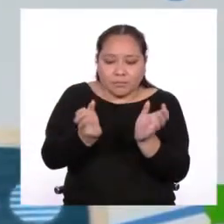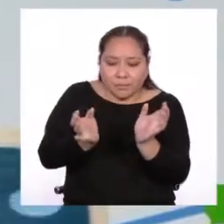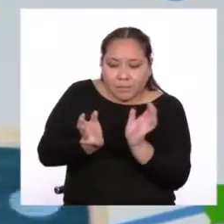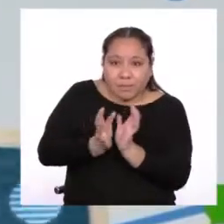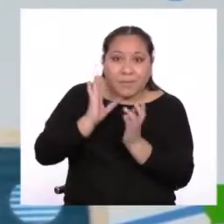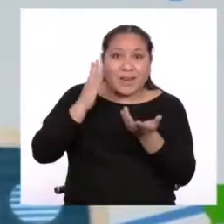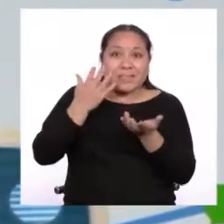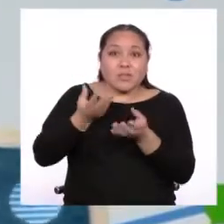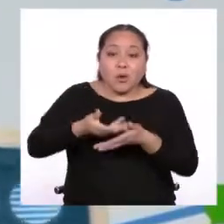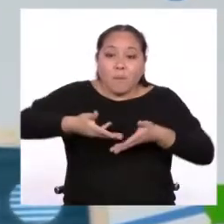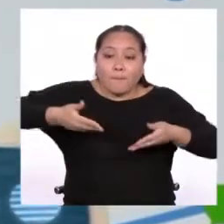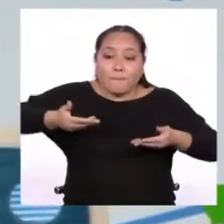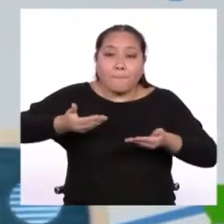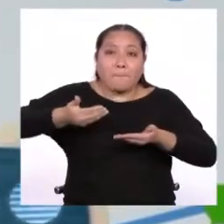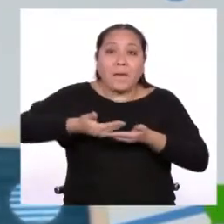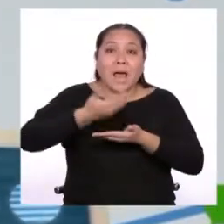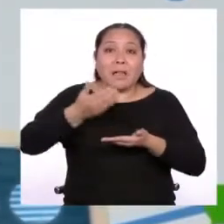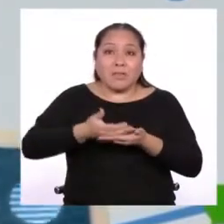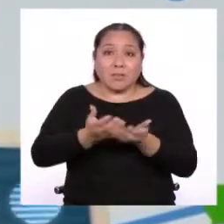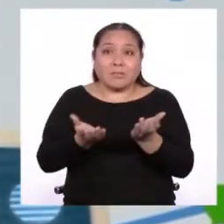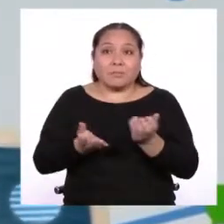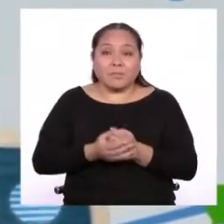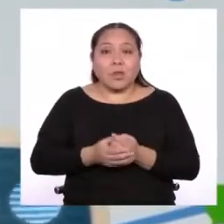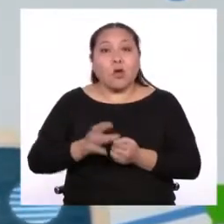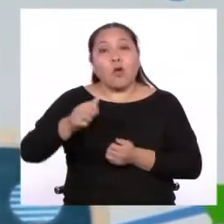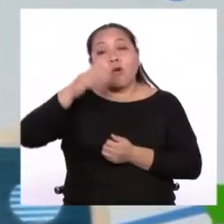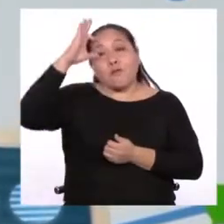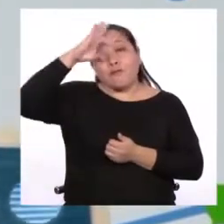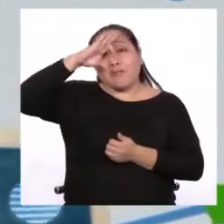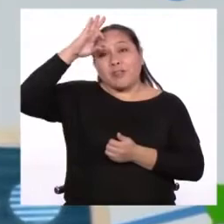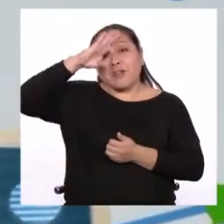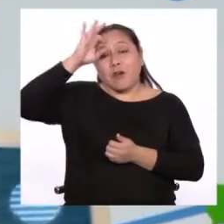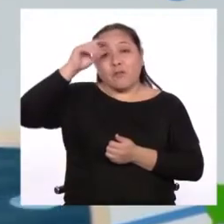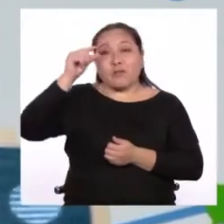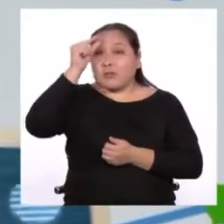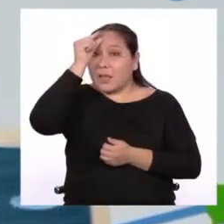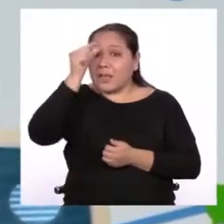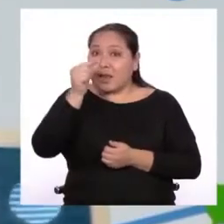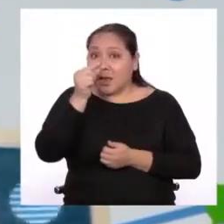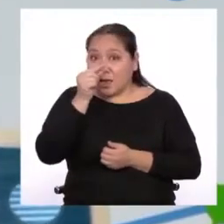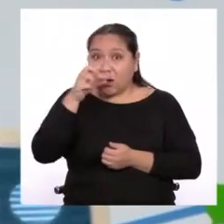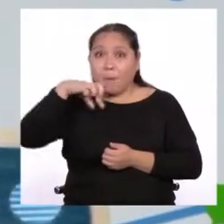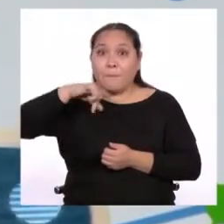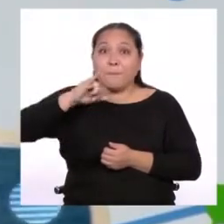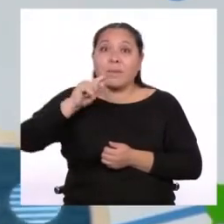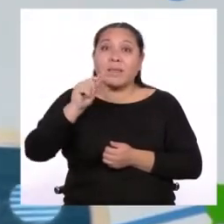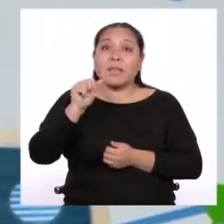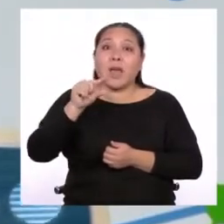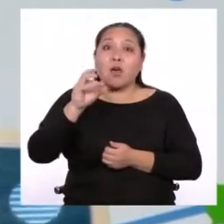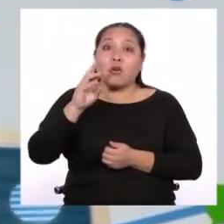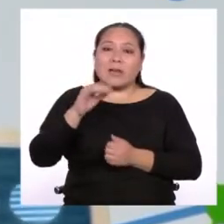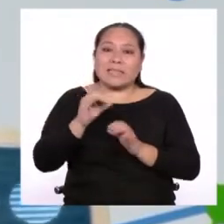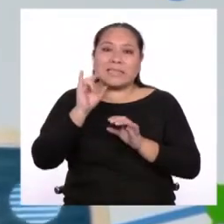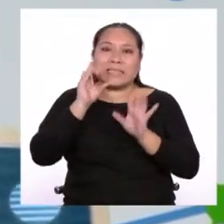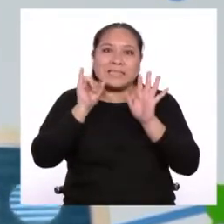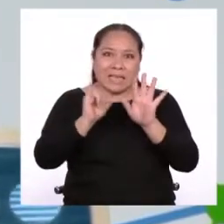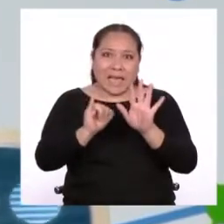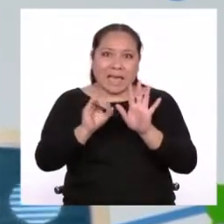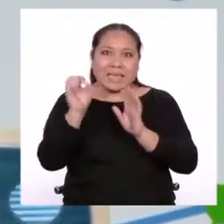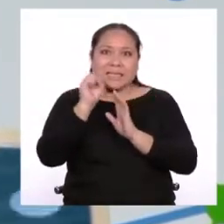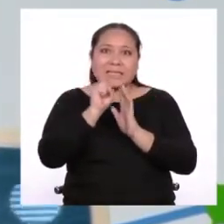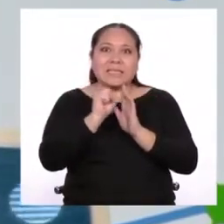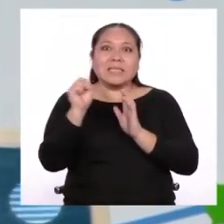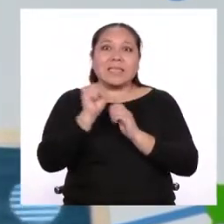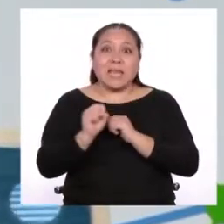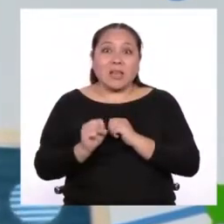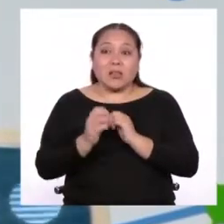lado, estaban los antiguos filósofos griegos como Pitágoras que seis ciclos antes de Cristo llegaron a especular que la